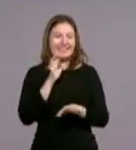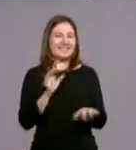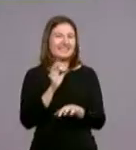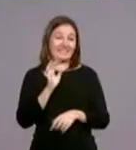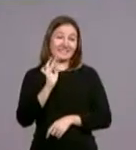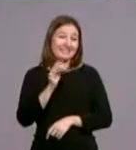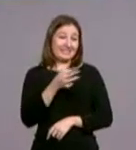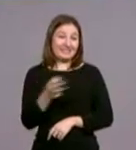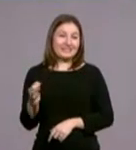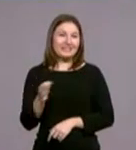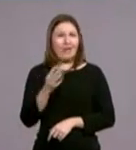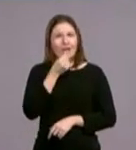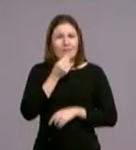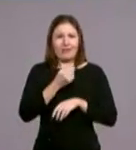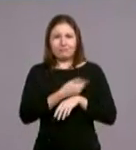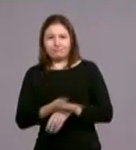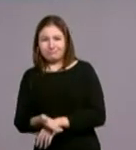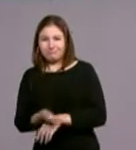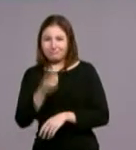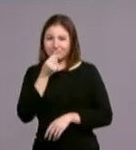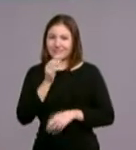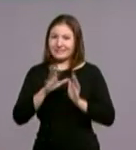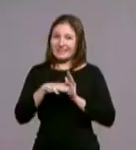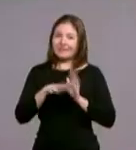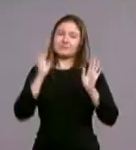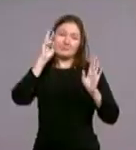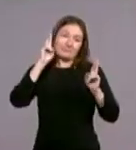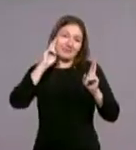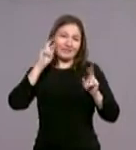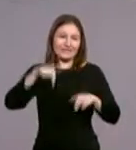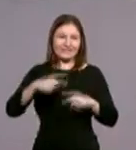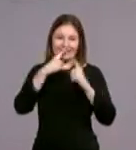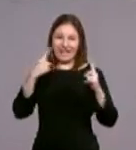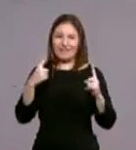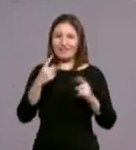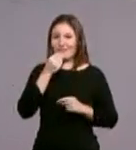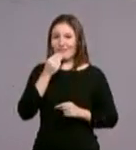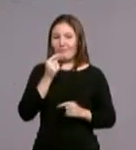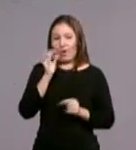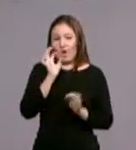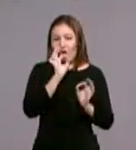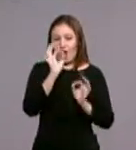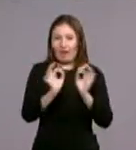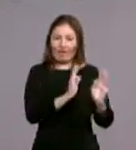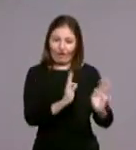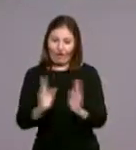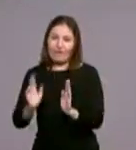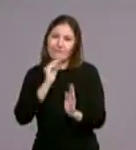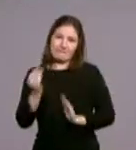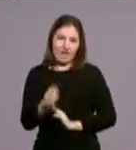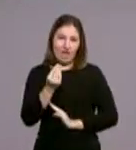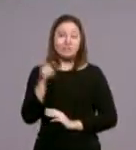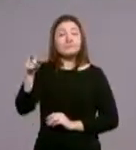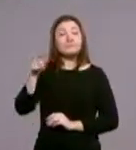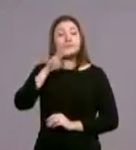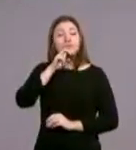Bueno, comió tarde, bastante tarde. Este año esperamos que lo haga después. Que se organice un poco mejor. Entonces, él desde las 9